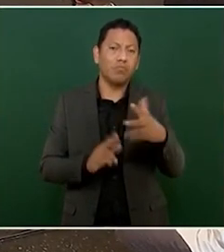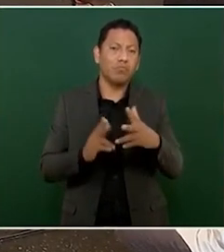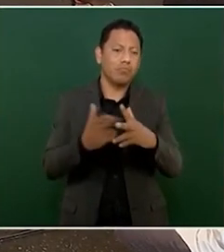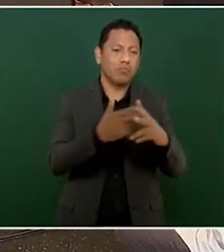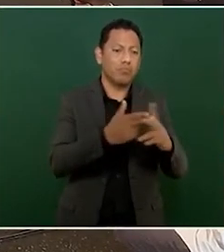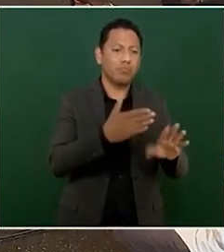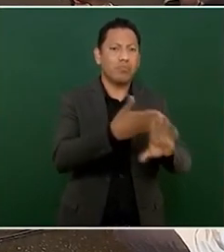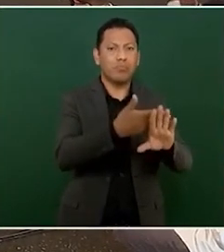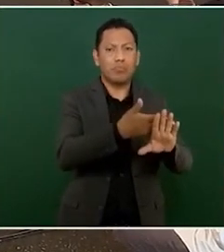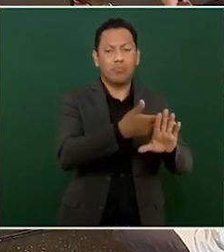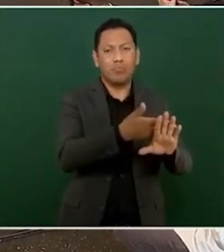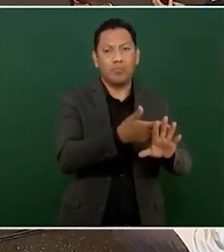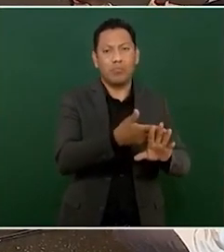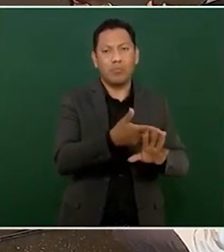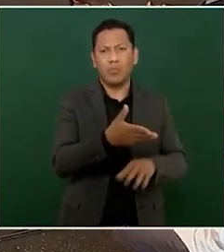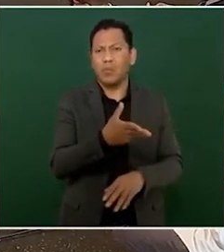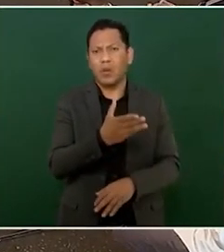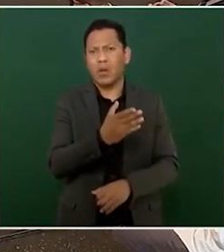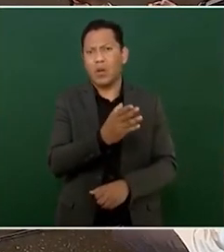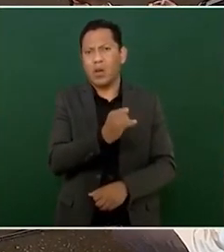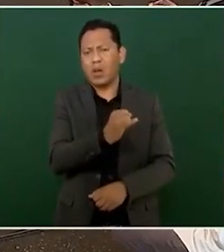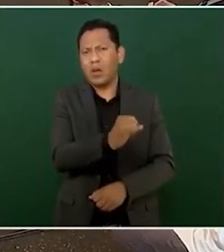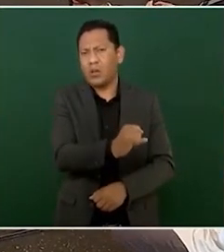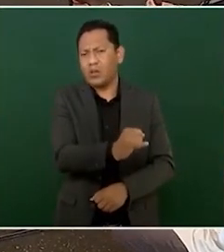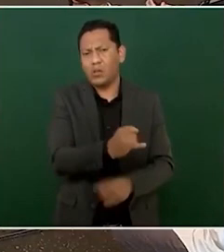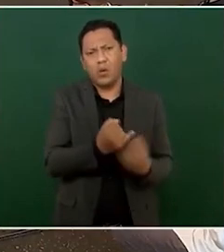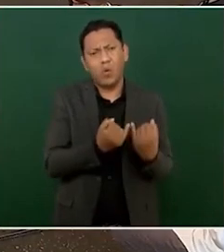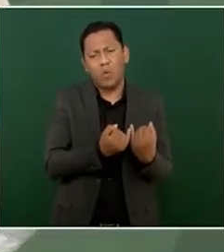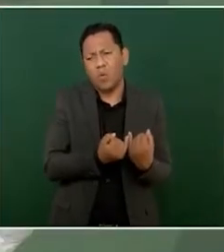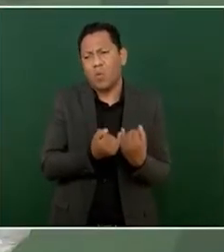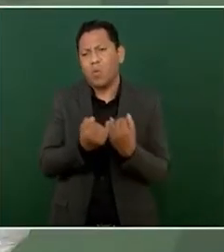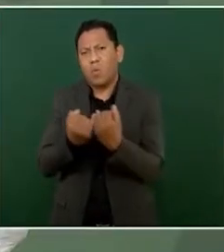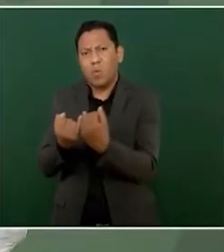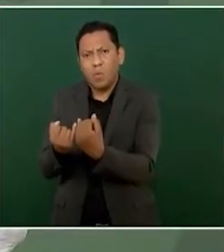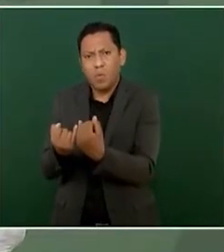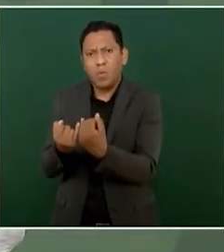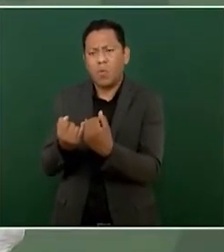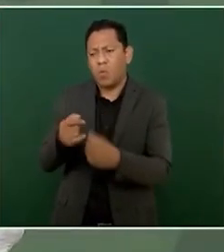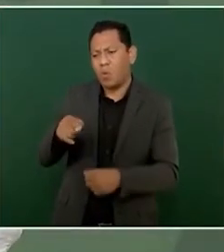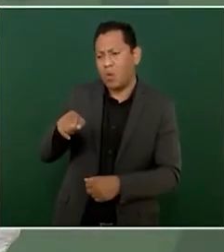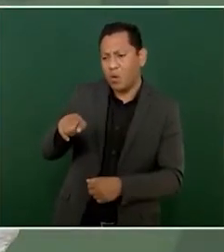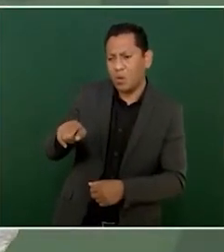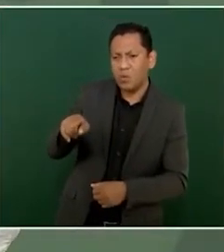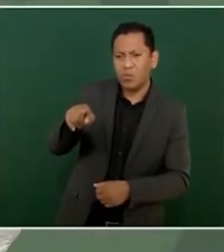y así está en prácticamente